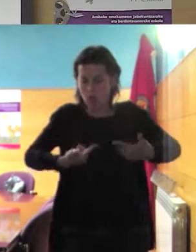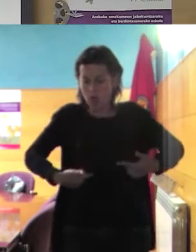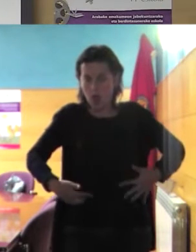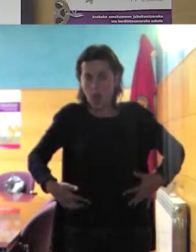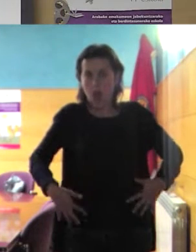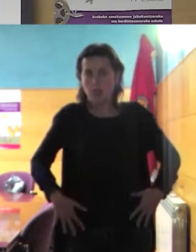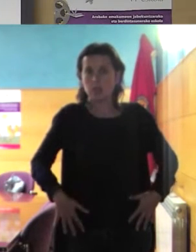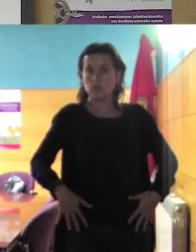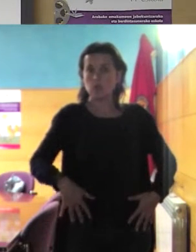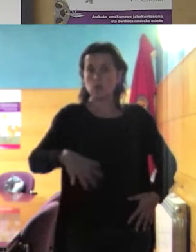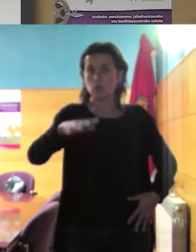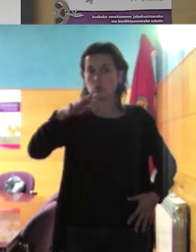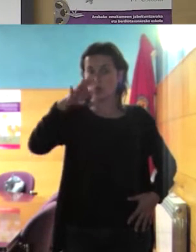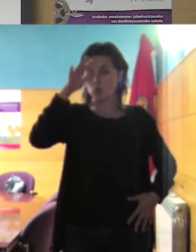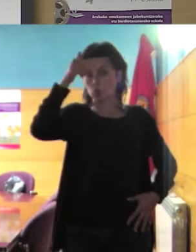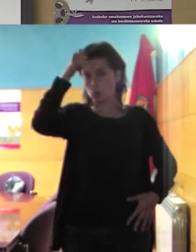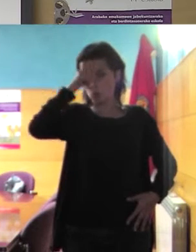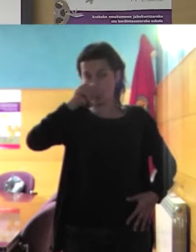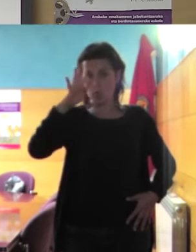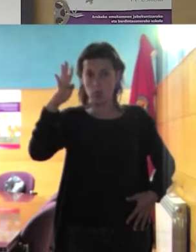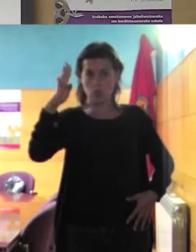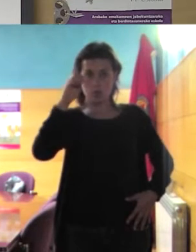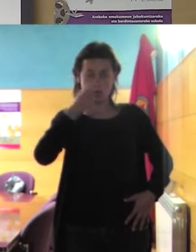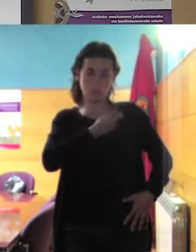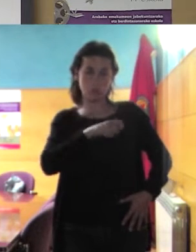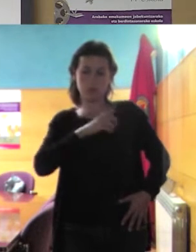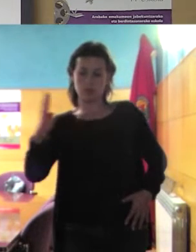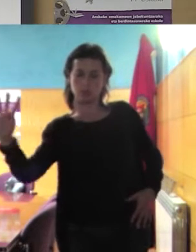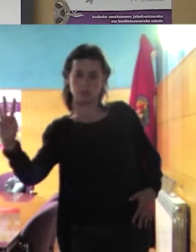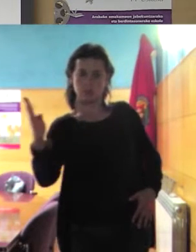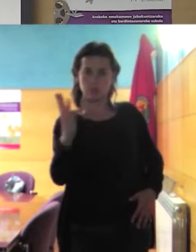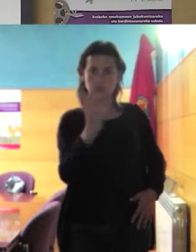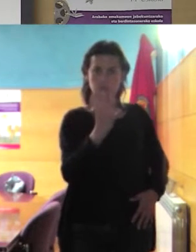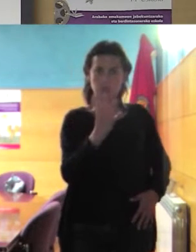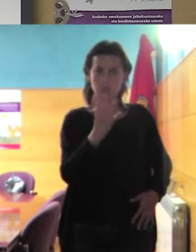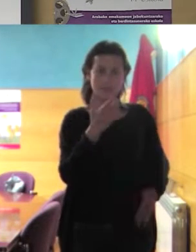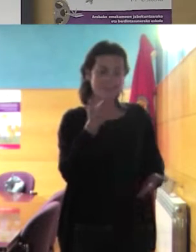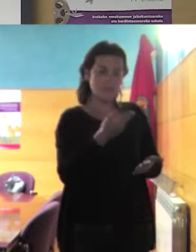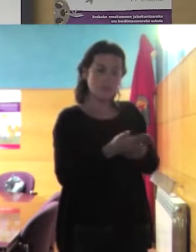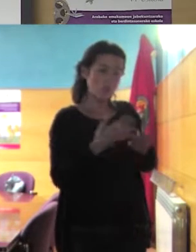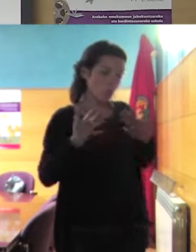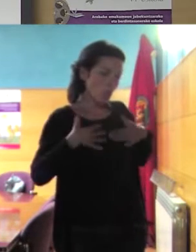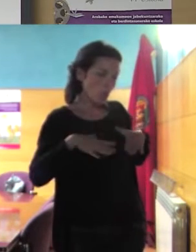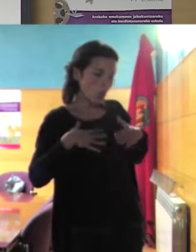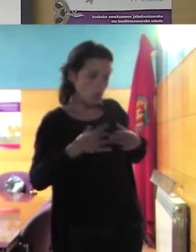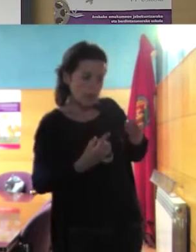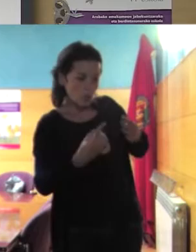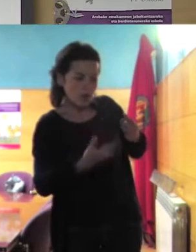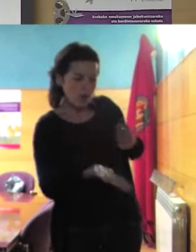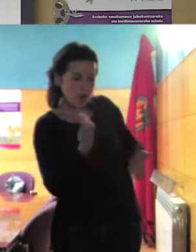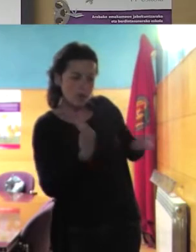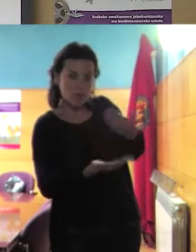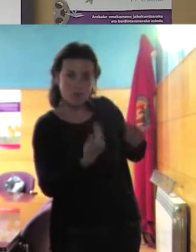acercan cuatro hombres armados cuatro policías y le piden que se quite parte de su ropa y veis en la imagen